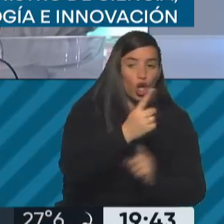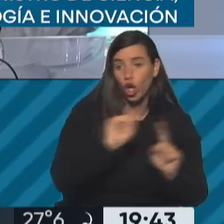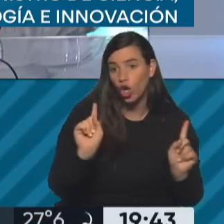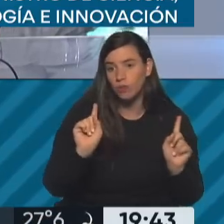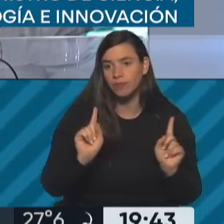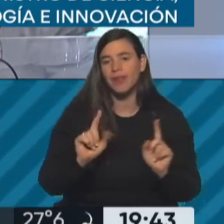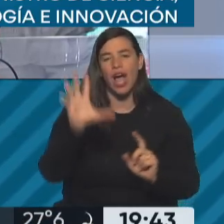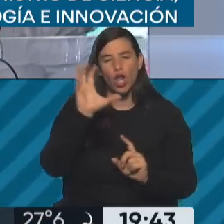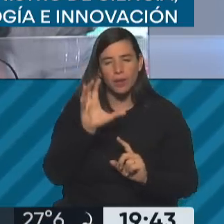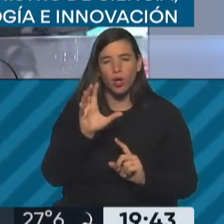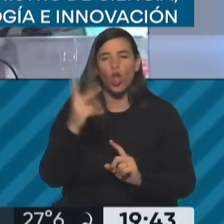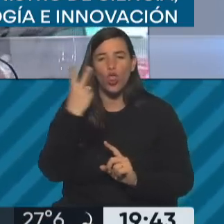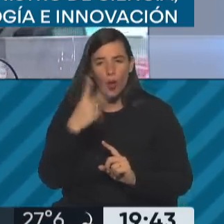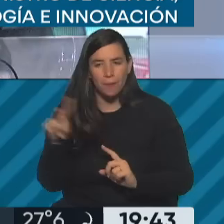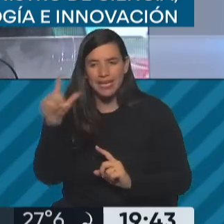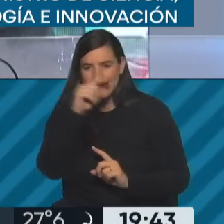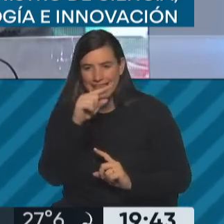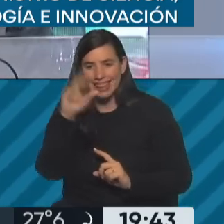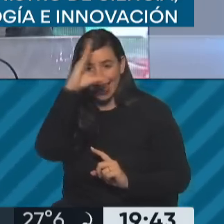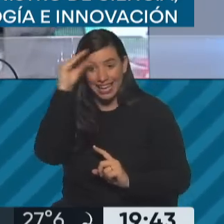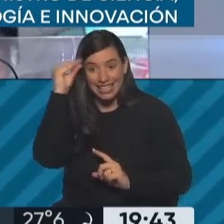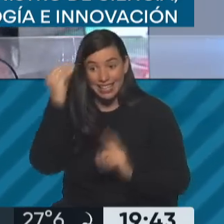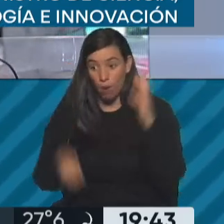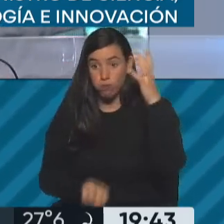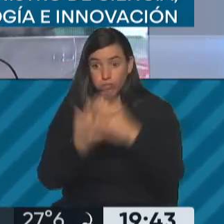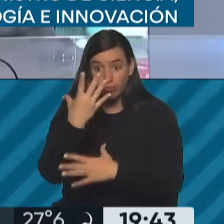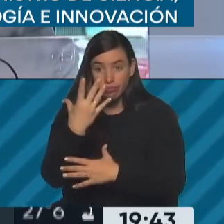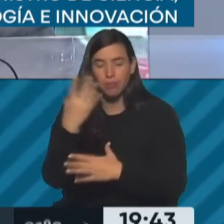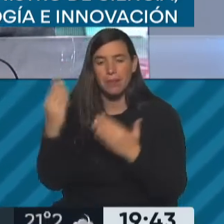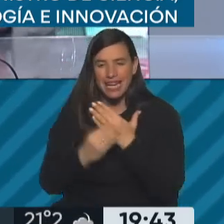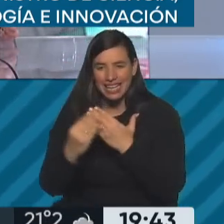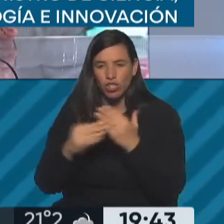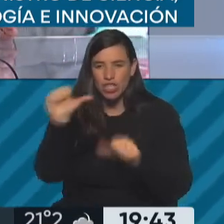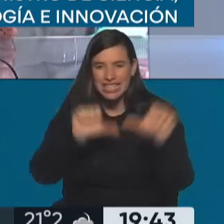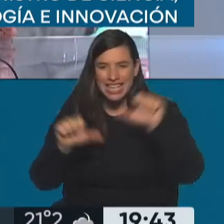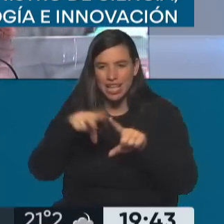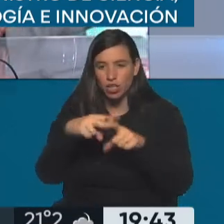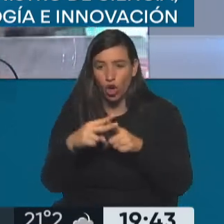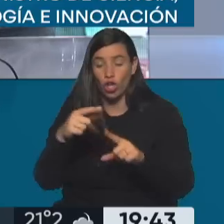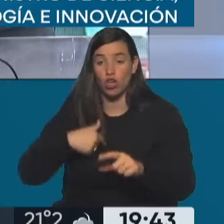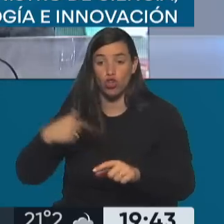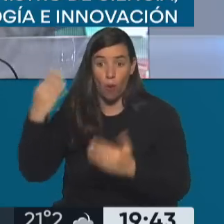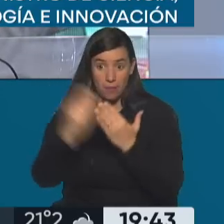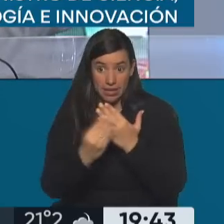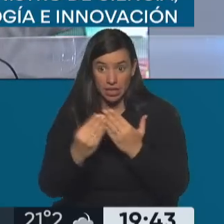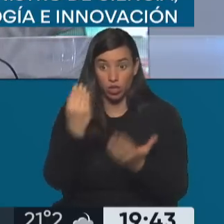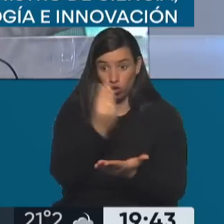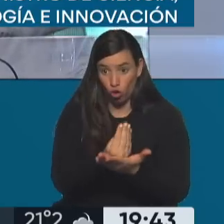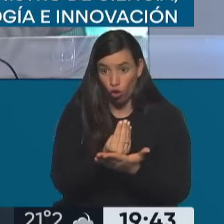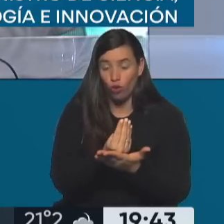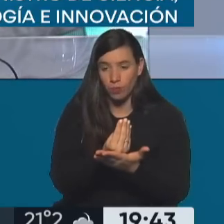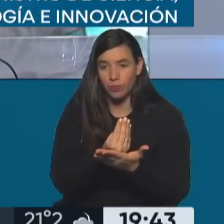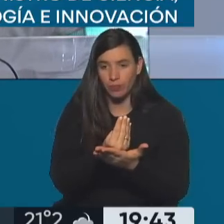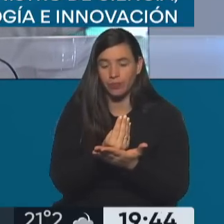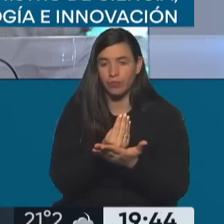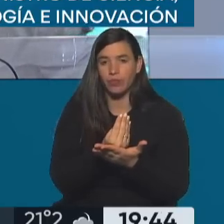crea el Ministerio de Ciencia y Tecnología. Yo fui ministro entre el 2003 y el 2007 de Educación, Ciencia y Tecnología. Tal cual. Hay una definición